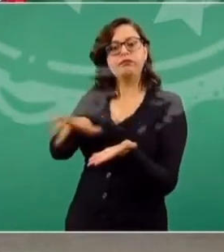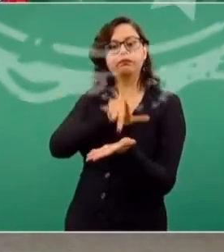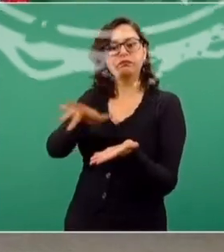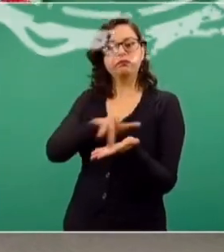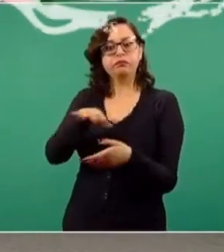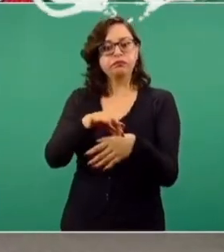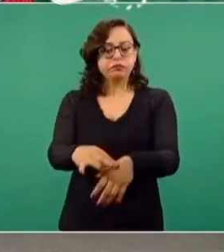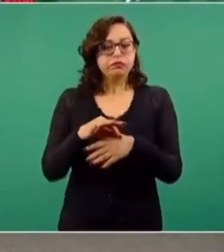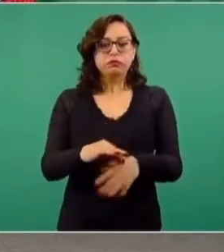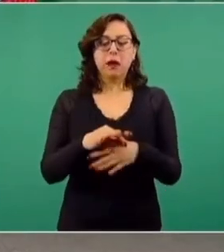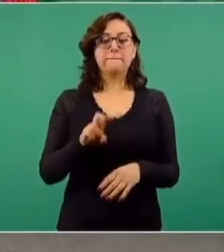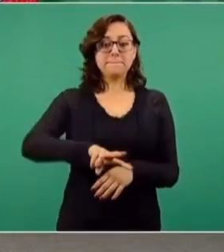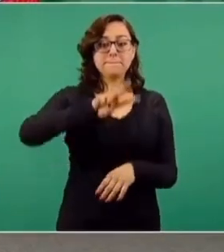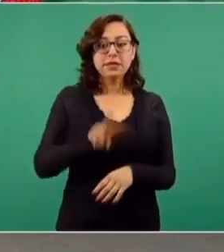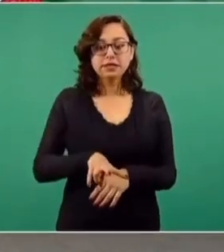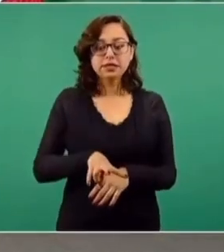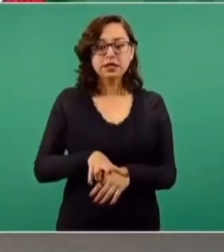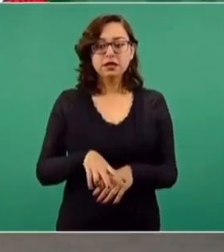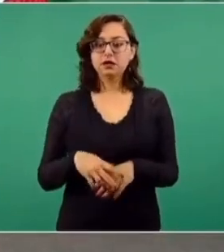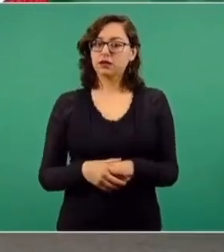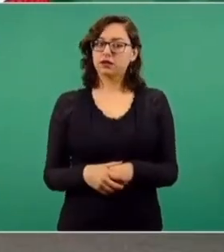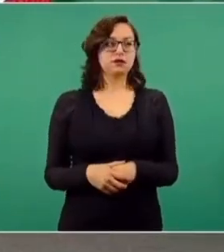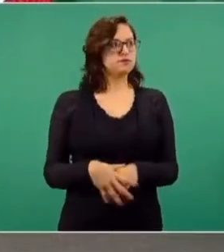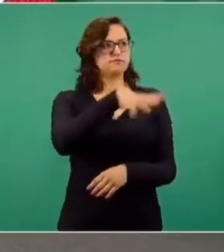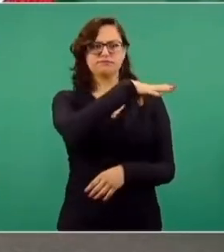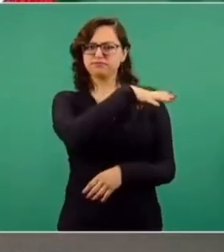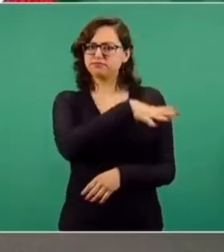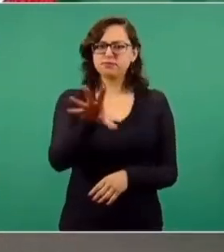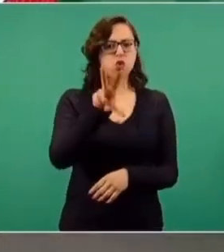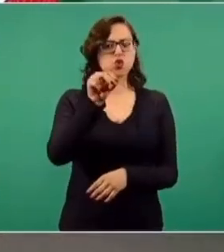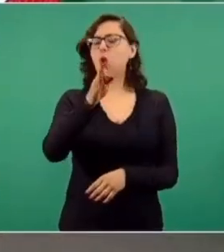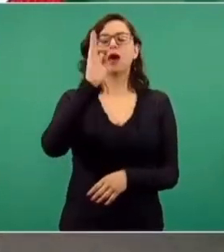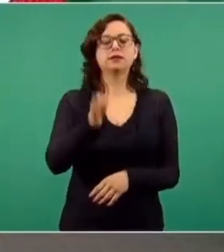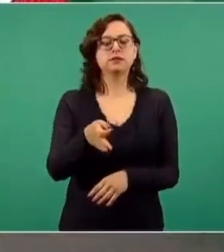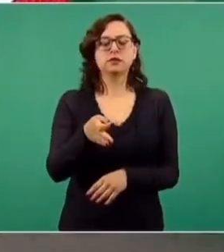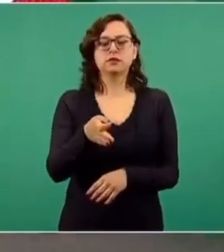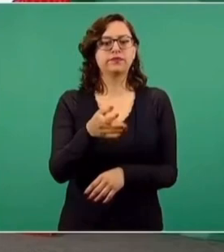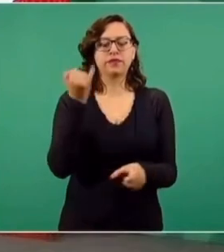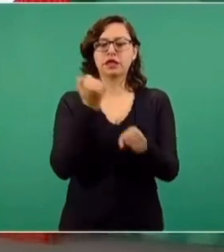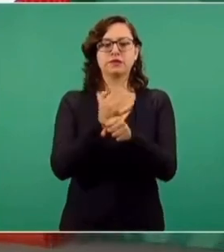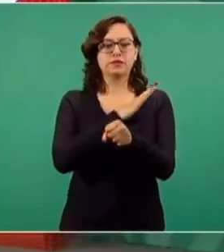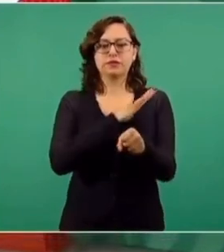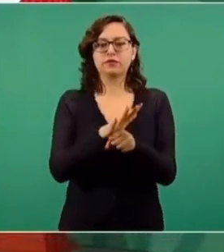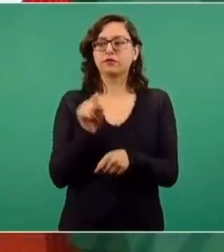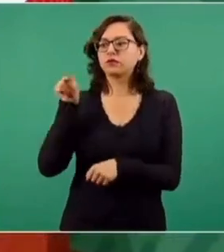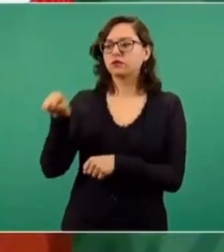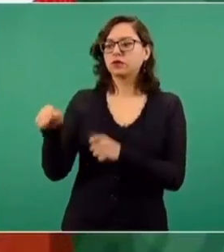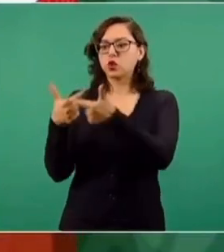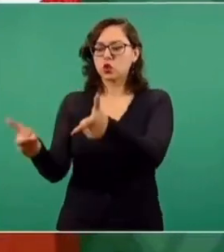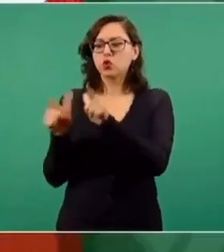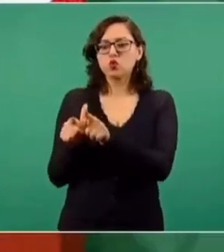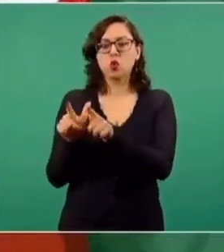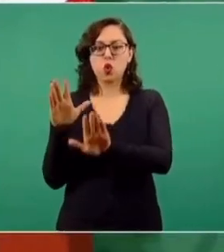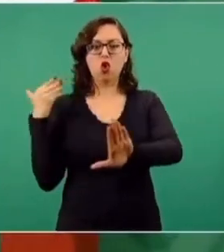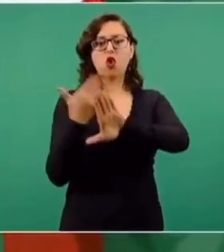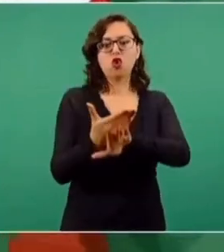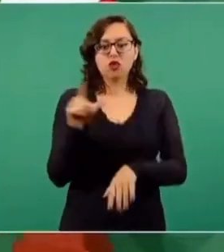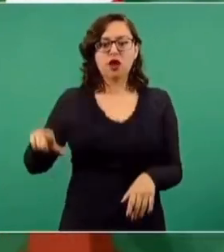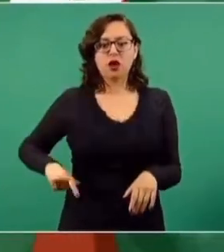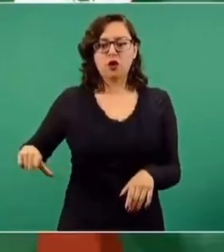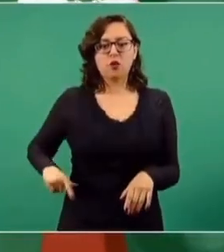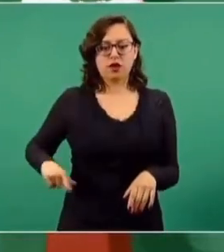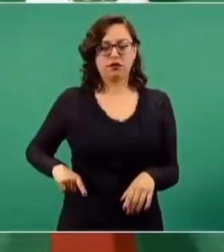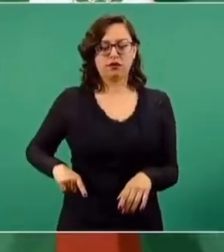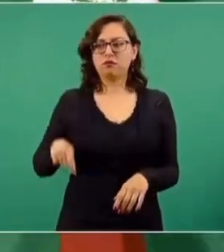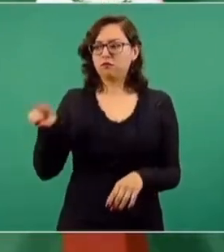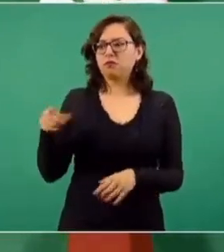Es algo reprobable de que un grupo opositor a nuestro gobierno que se ha dedicado